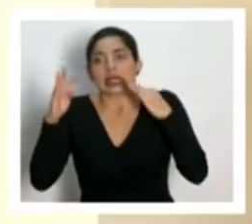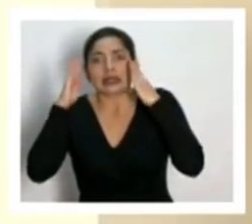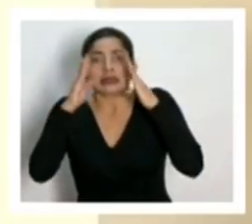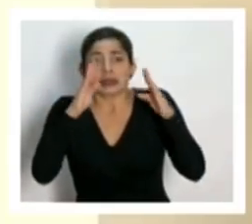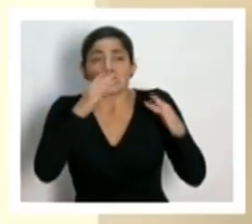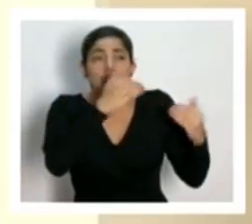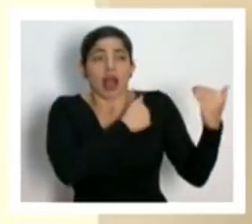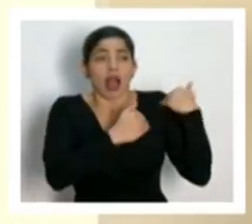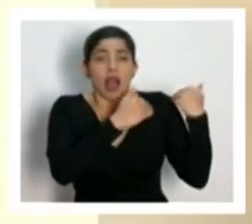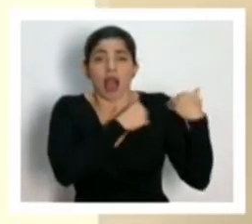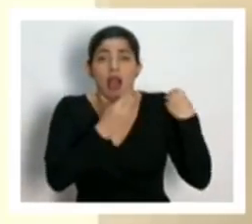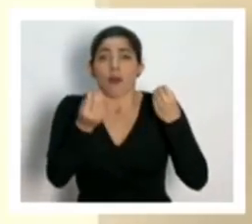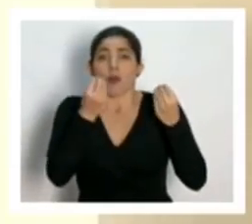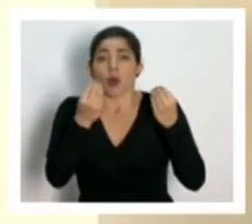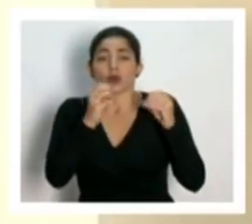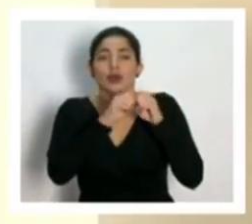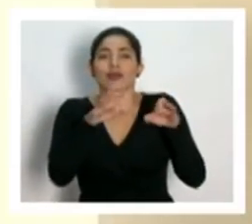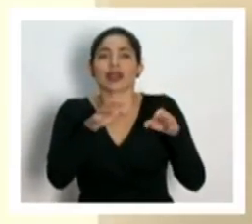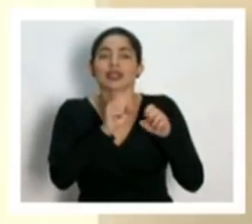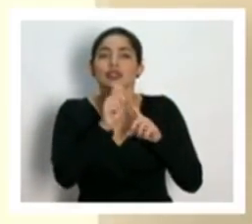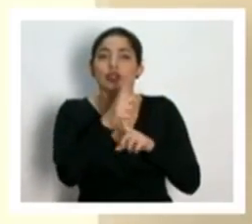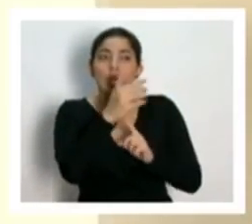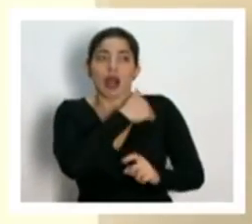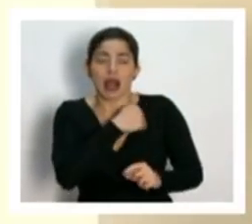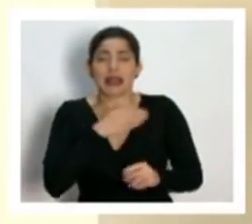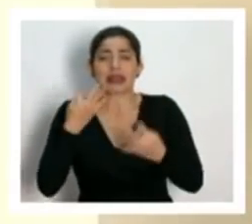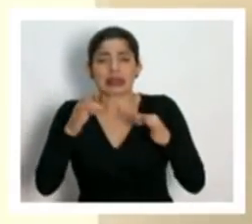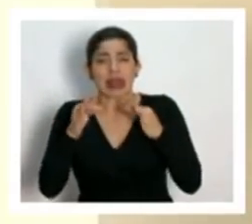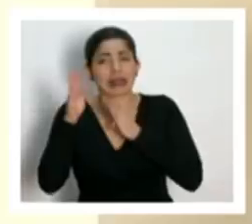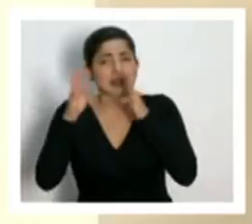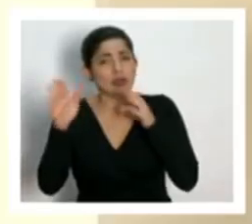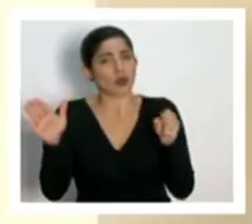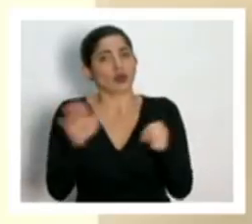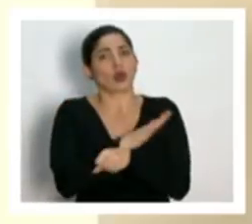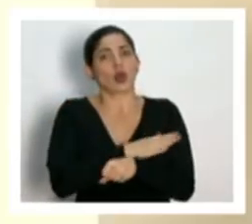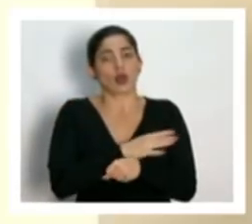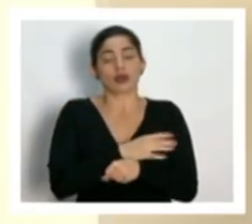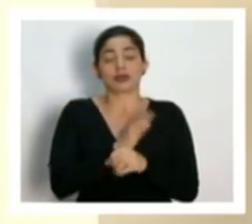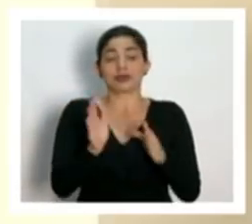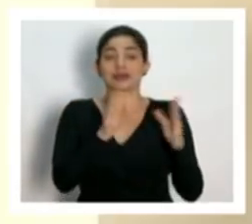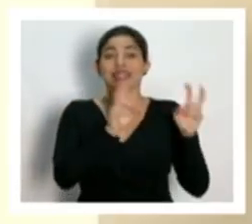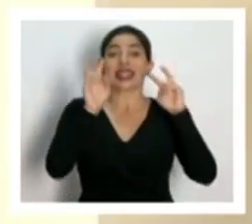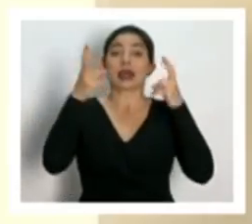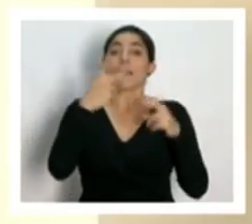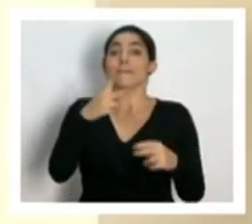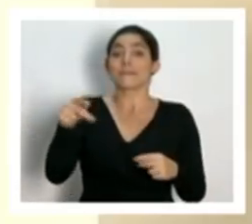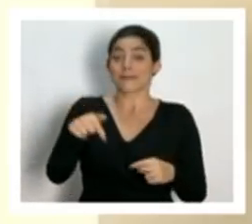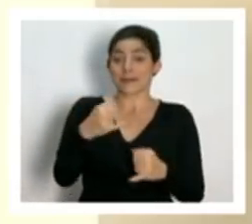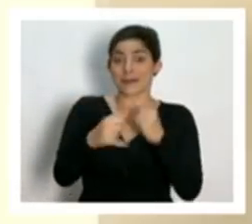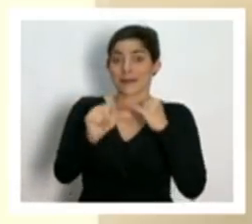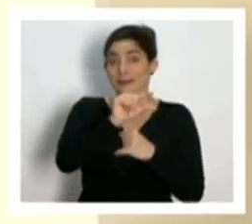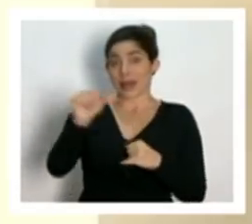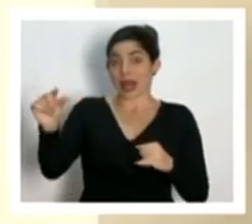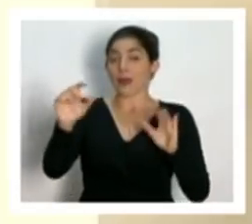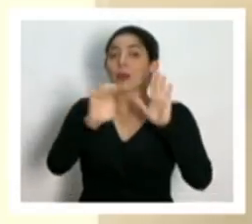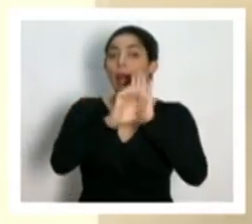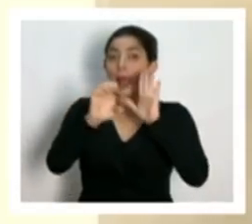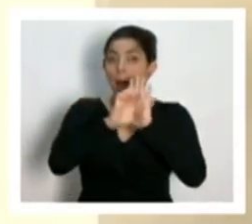reportes que nos ingresan por las redes sociales y por el 911. Con el tema de las playas este fin de semana, por ejemplo,